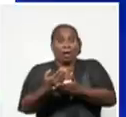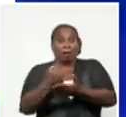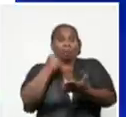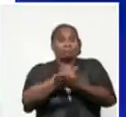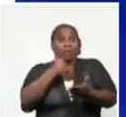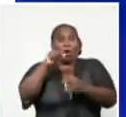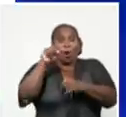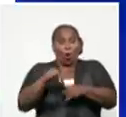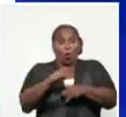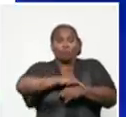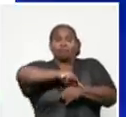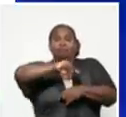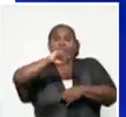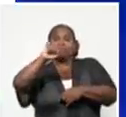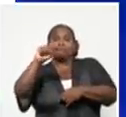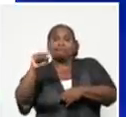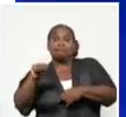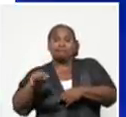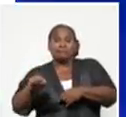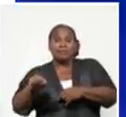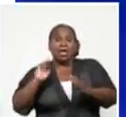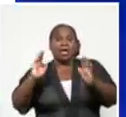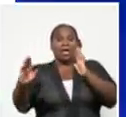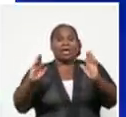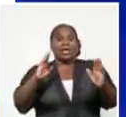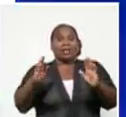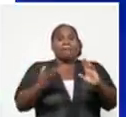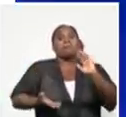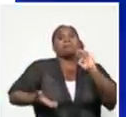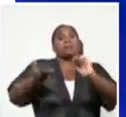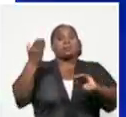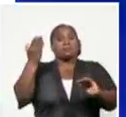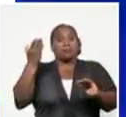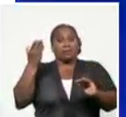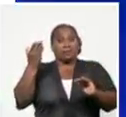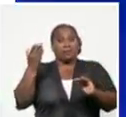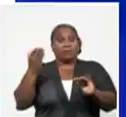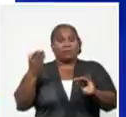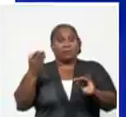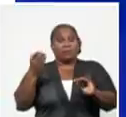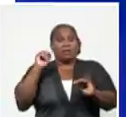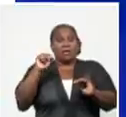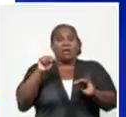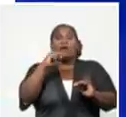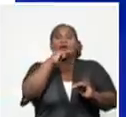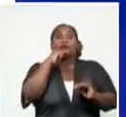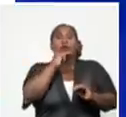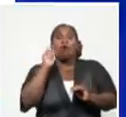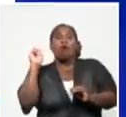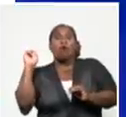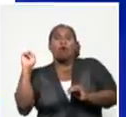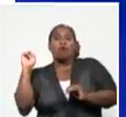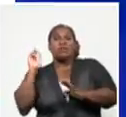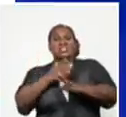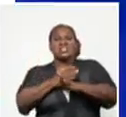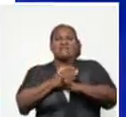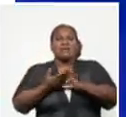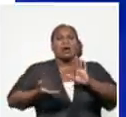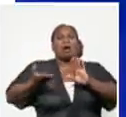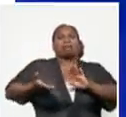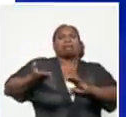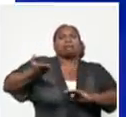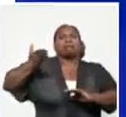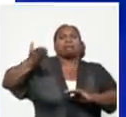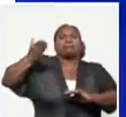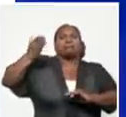indica que estamos en una etapa de crecimiento exponencial, que es la línea roja que ustedes aprecian. Y se sigue complicada